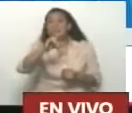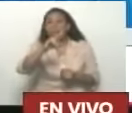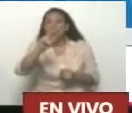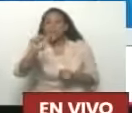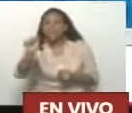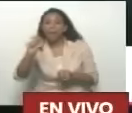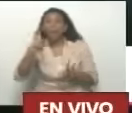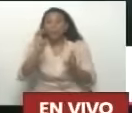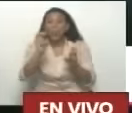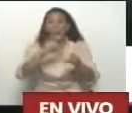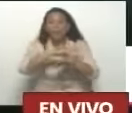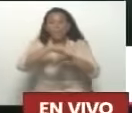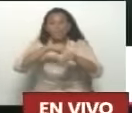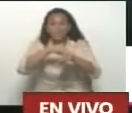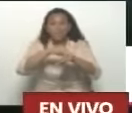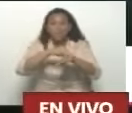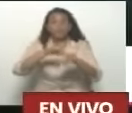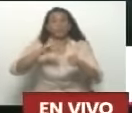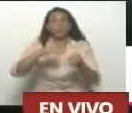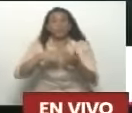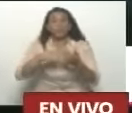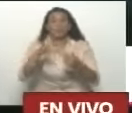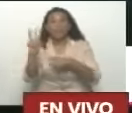Ministro de la Presidencia de la República.